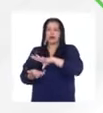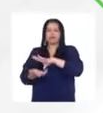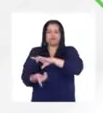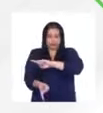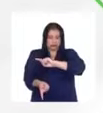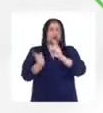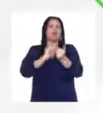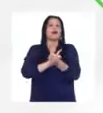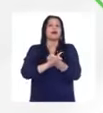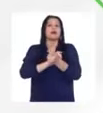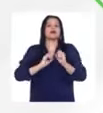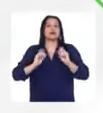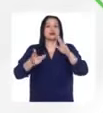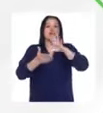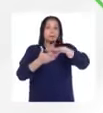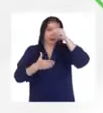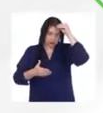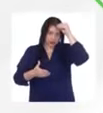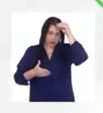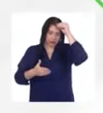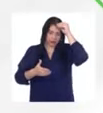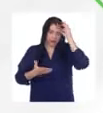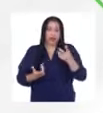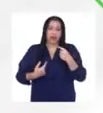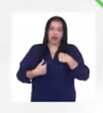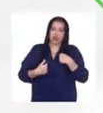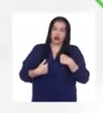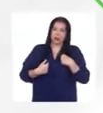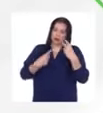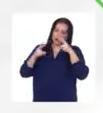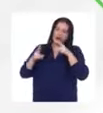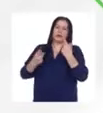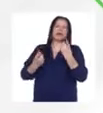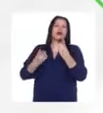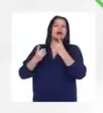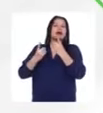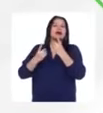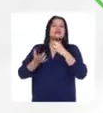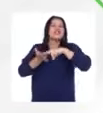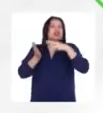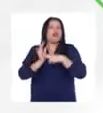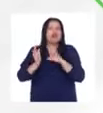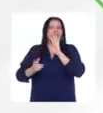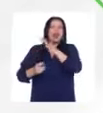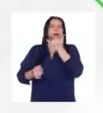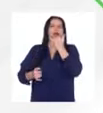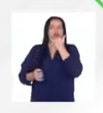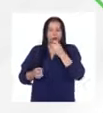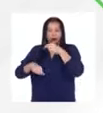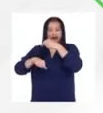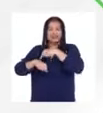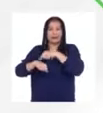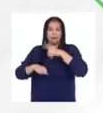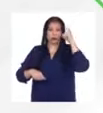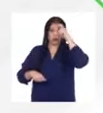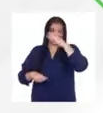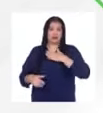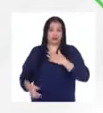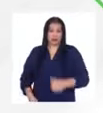de aprendizaje. Voy a hacer que la historia que yo mismo me construyo sobre lo que me ocurrió, sobre el momento difícil,